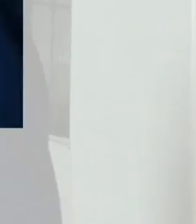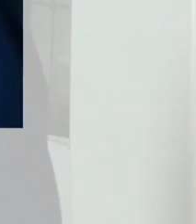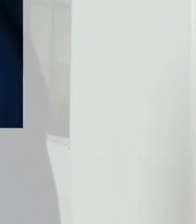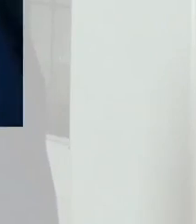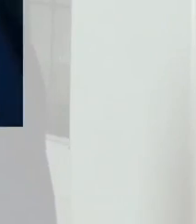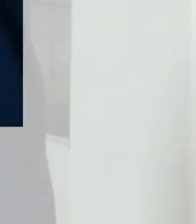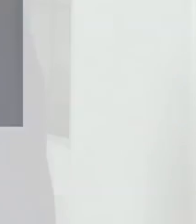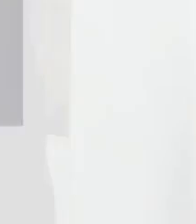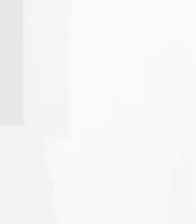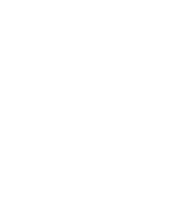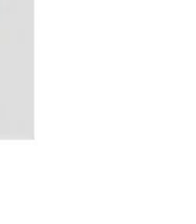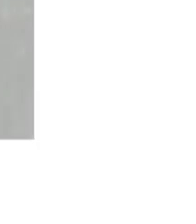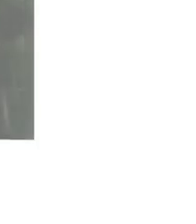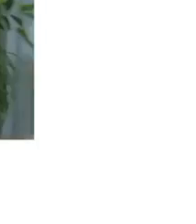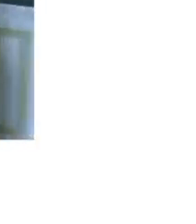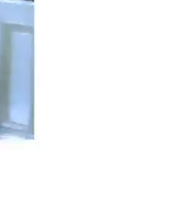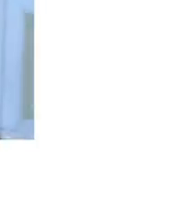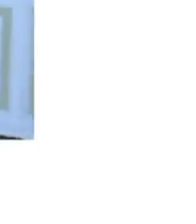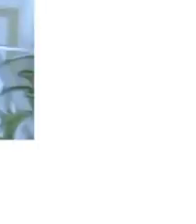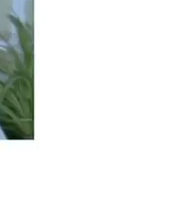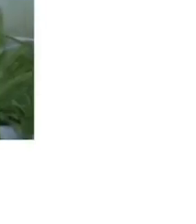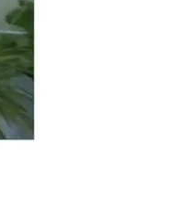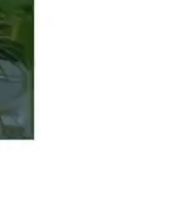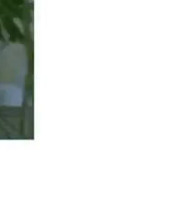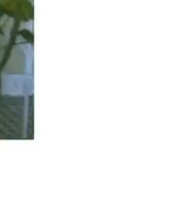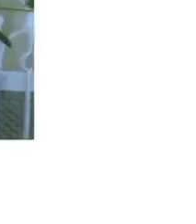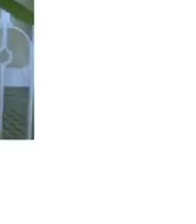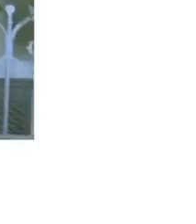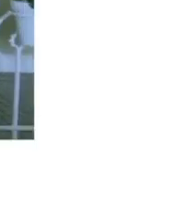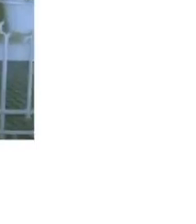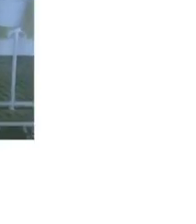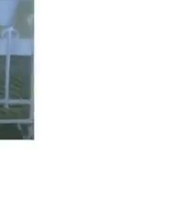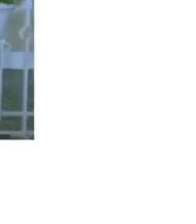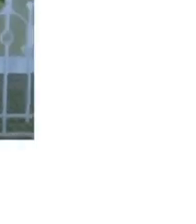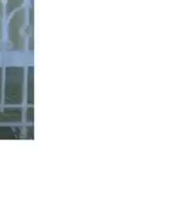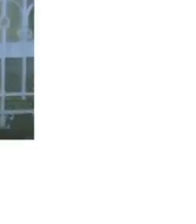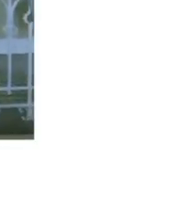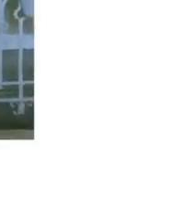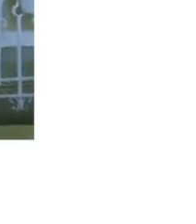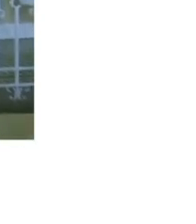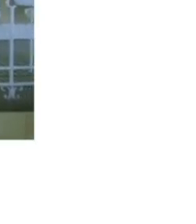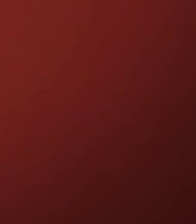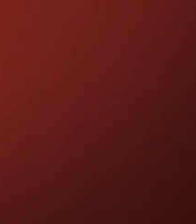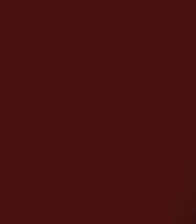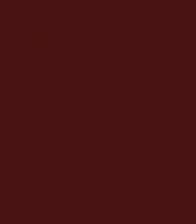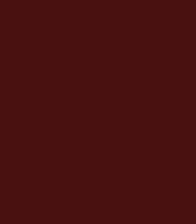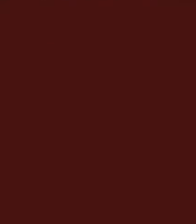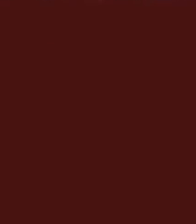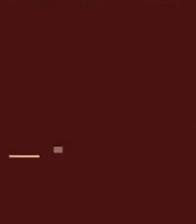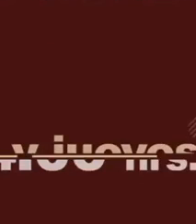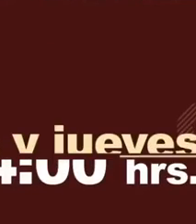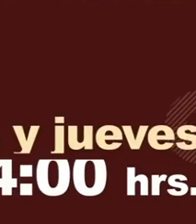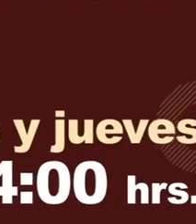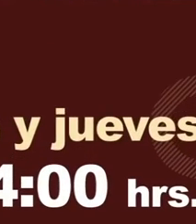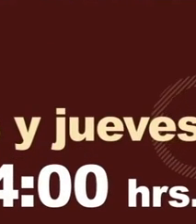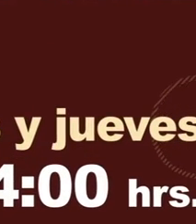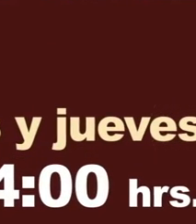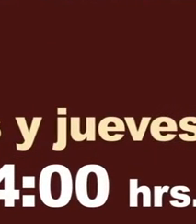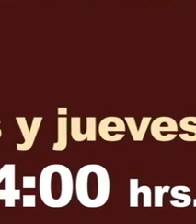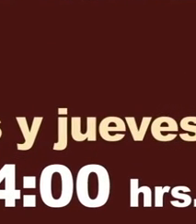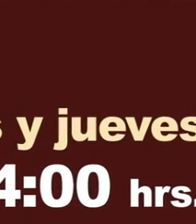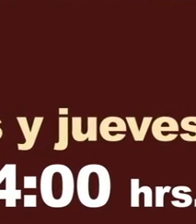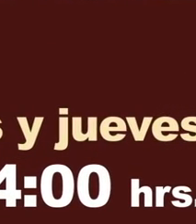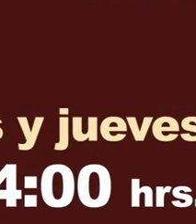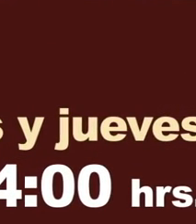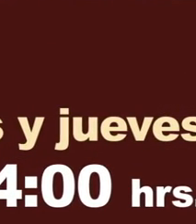es patrimonio de la nación. El INA en voz de Pedro Sánchez. Lunes y jueves a las